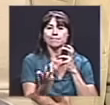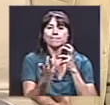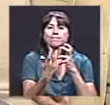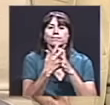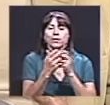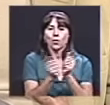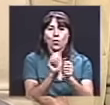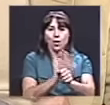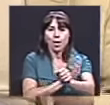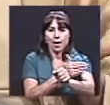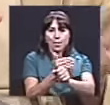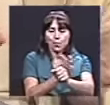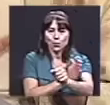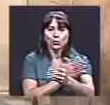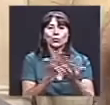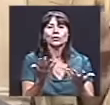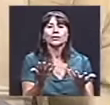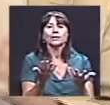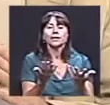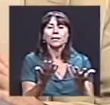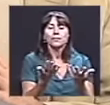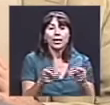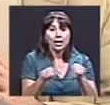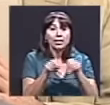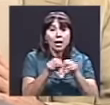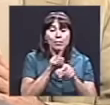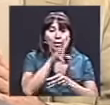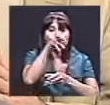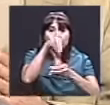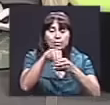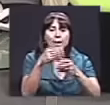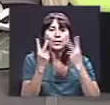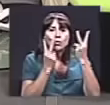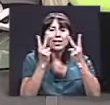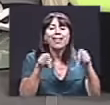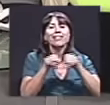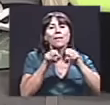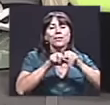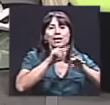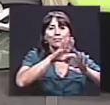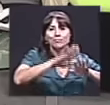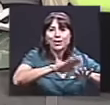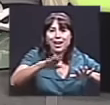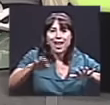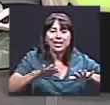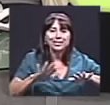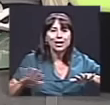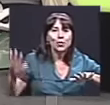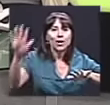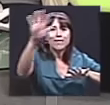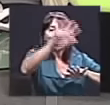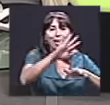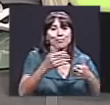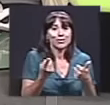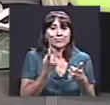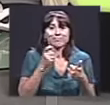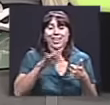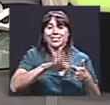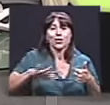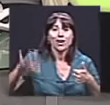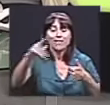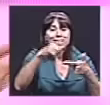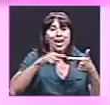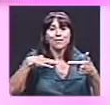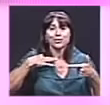Y estaría dentro de la visualidad también la escenografía. Bueno, ni la escenografía, ni el vestuario, ni la música, lo tenemos